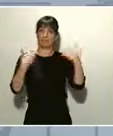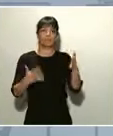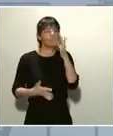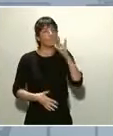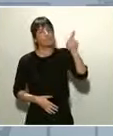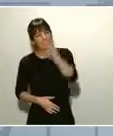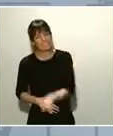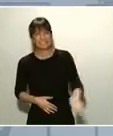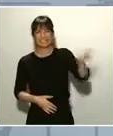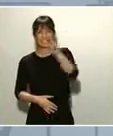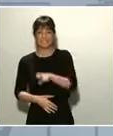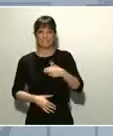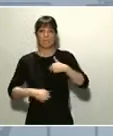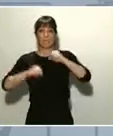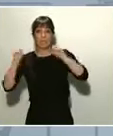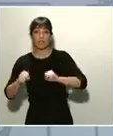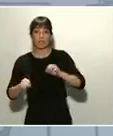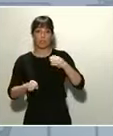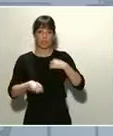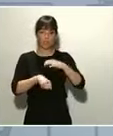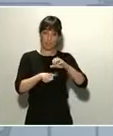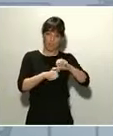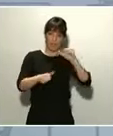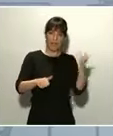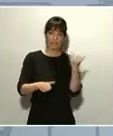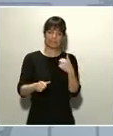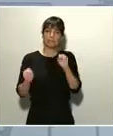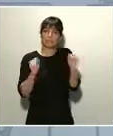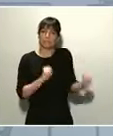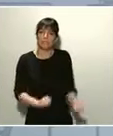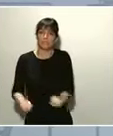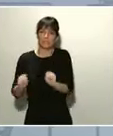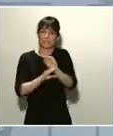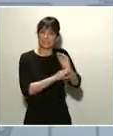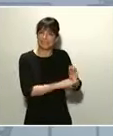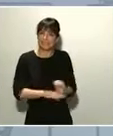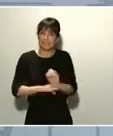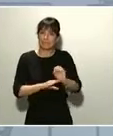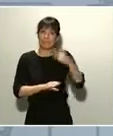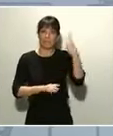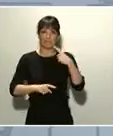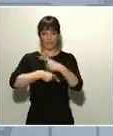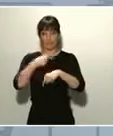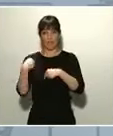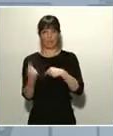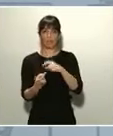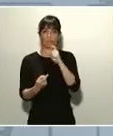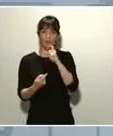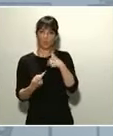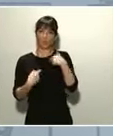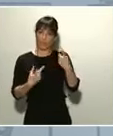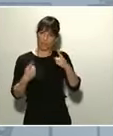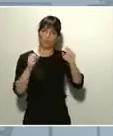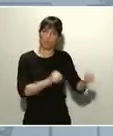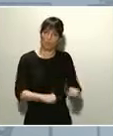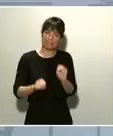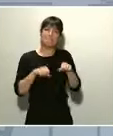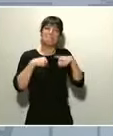tienen que cuidarse más, los que tienen que protegerse más y los familiares lo que tenemos que hacer es protegerlos aún más si cabe.